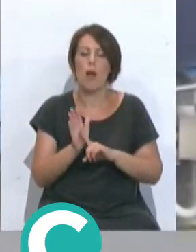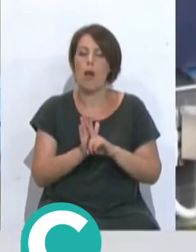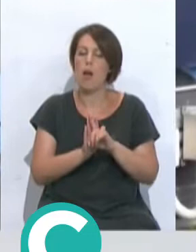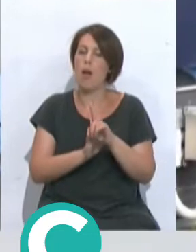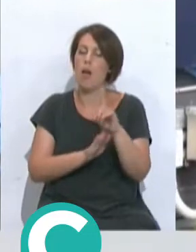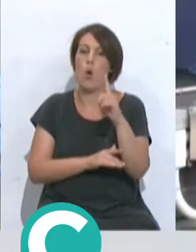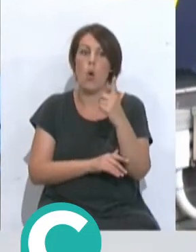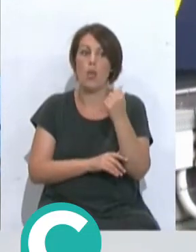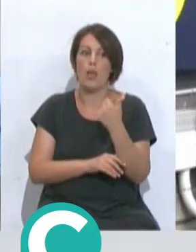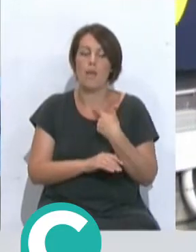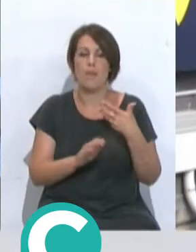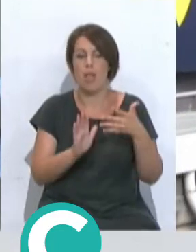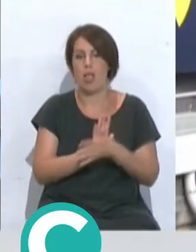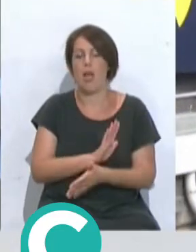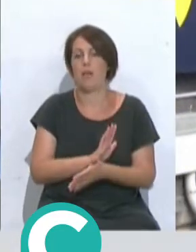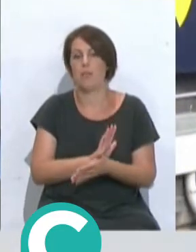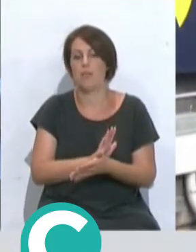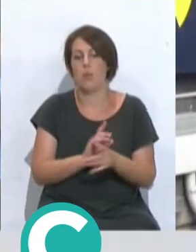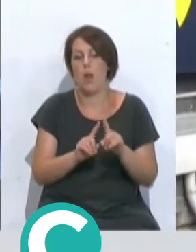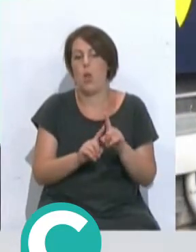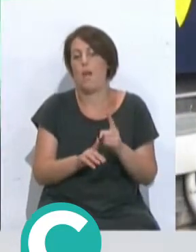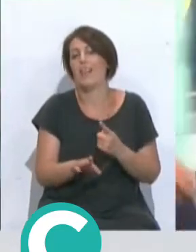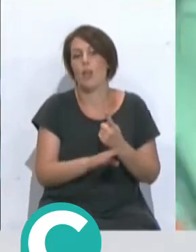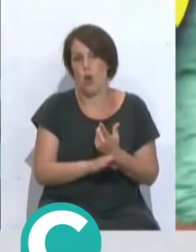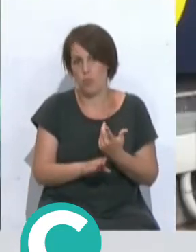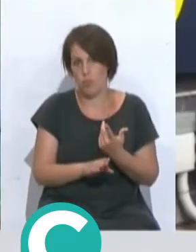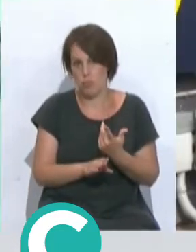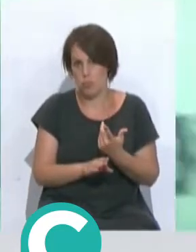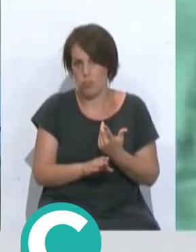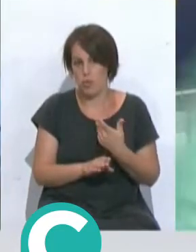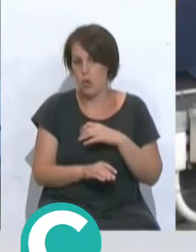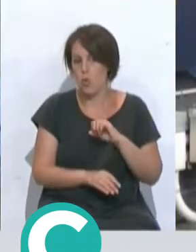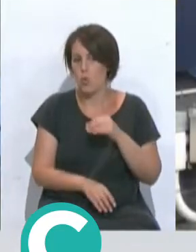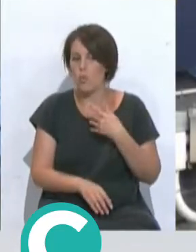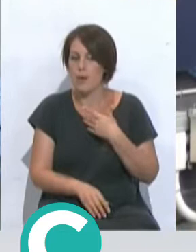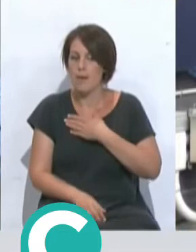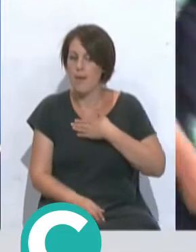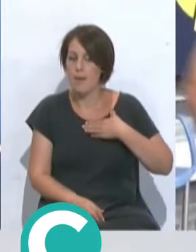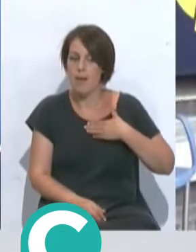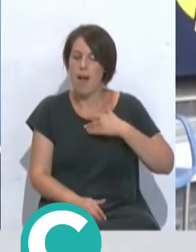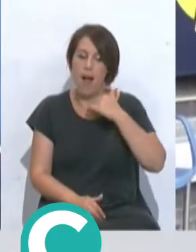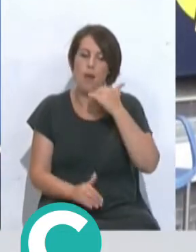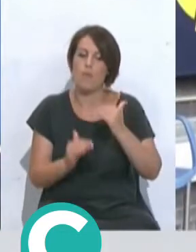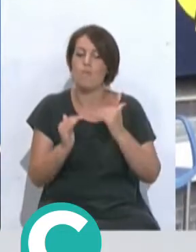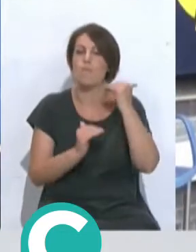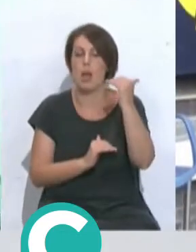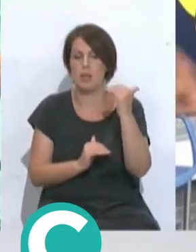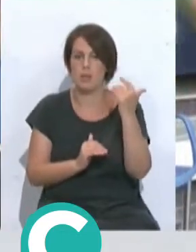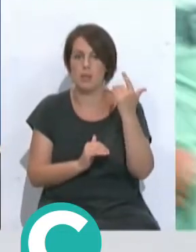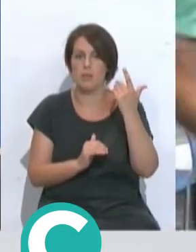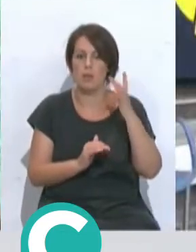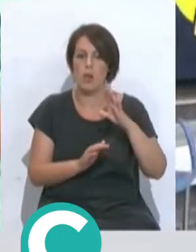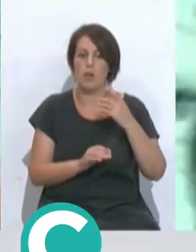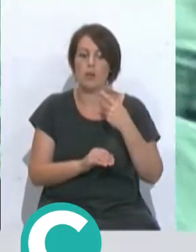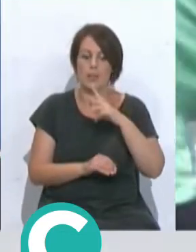día que la permanencia sea una obligación y el club aspire a cotas más altas, pero estar